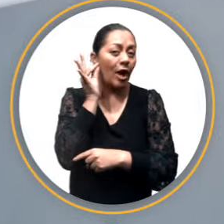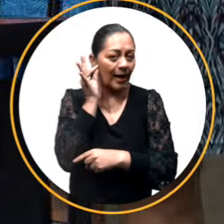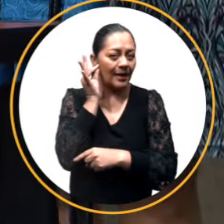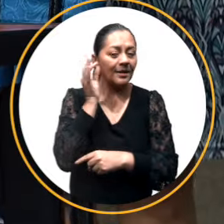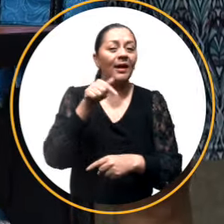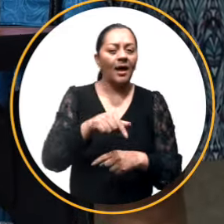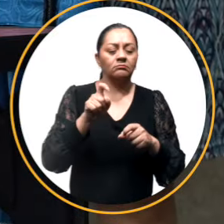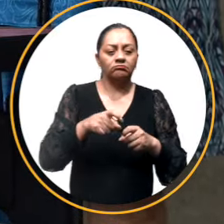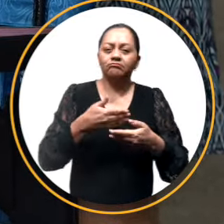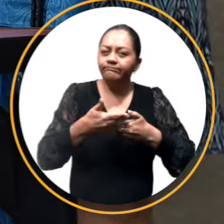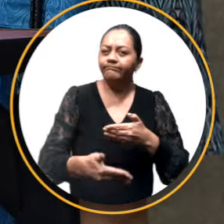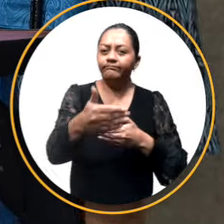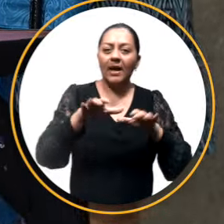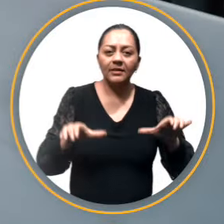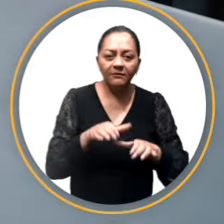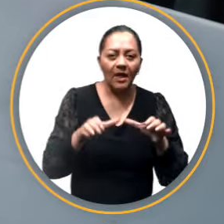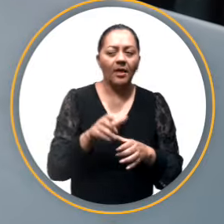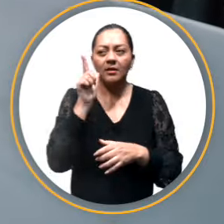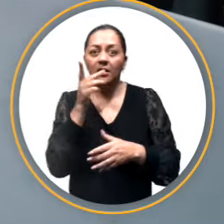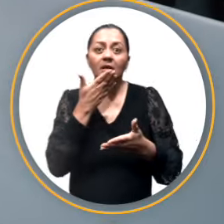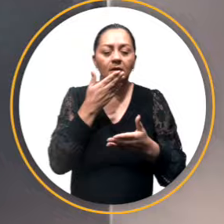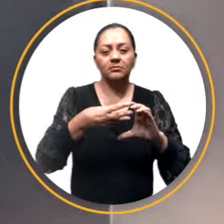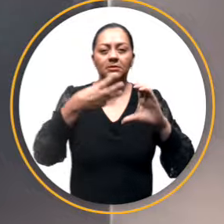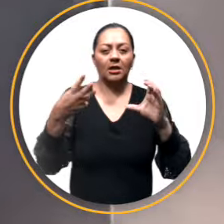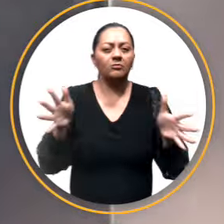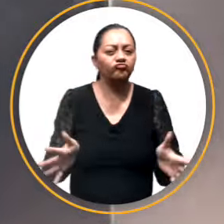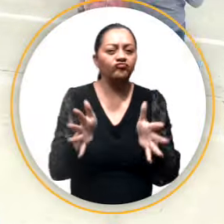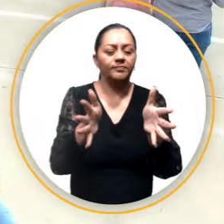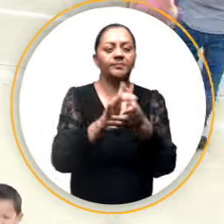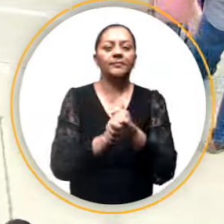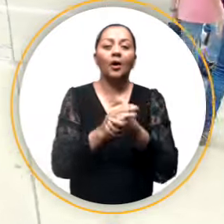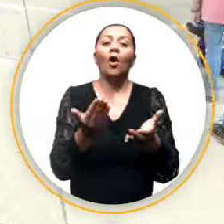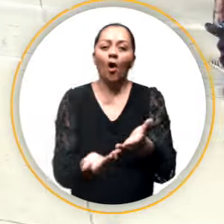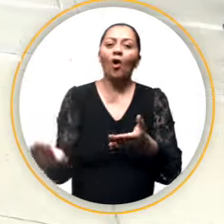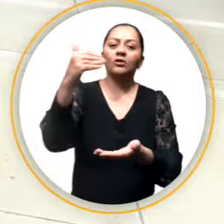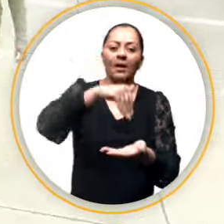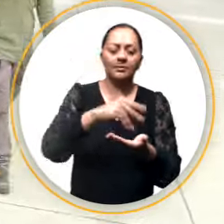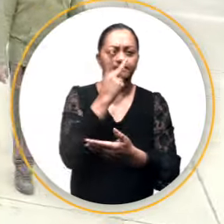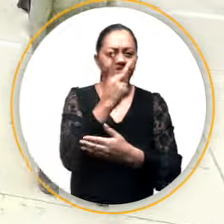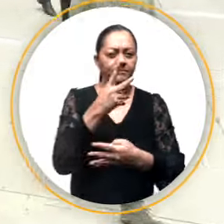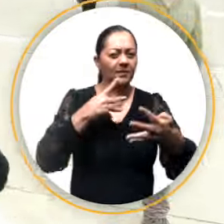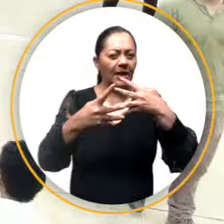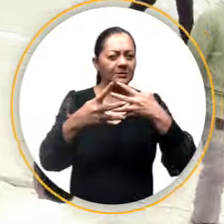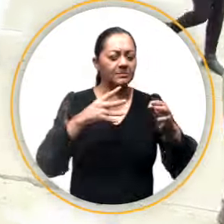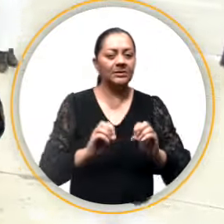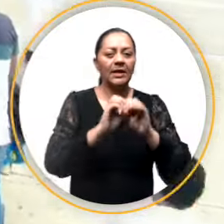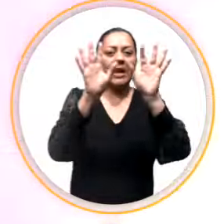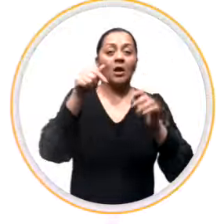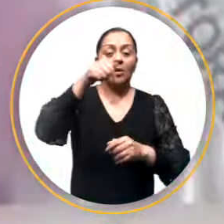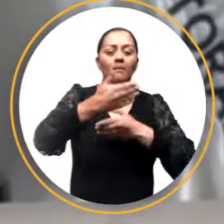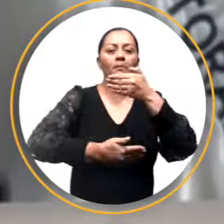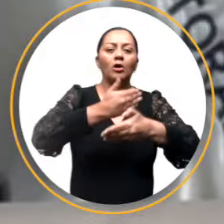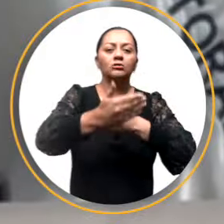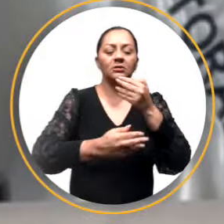legado de Matilda Hidalgo a través de diversas actividades lideradas por el CNE. Y una vez más ha quedado transparentado el